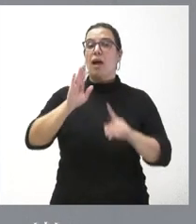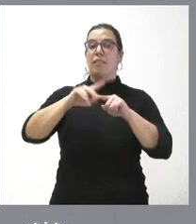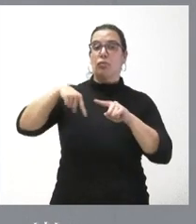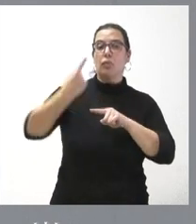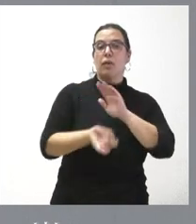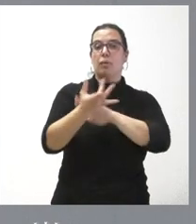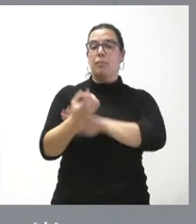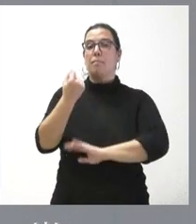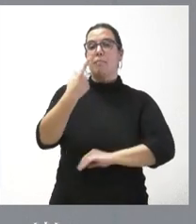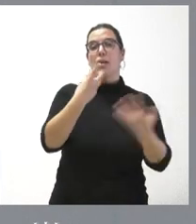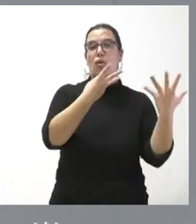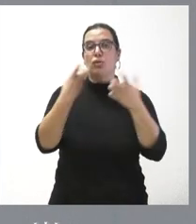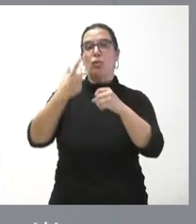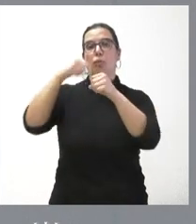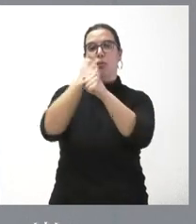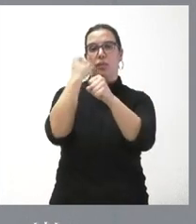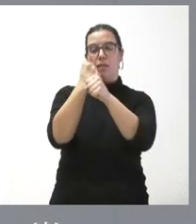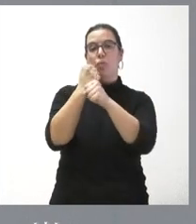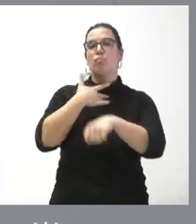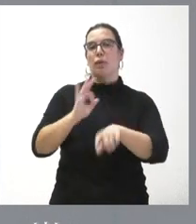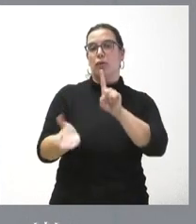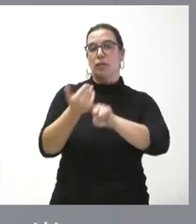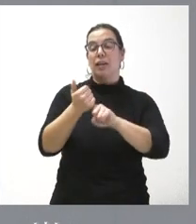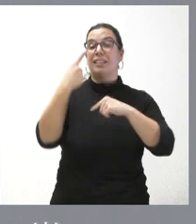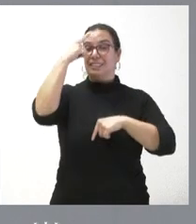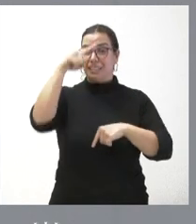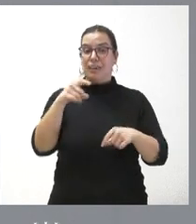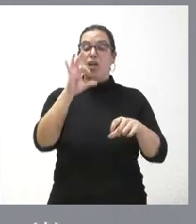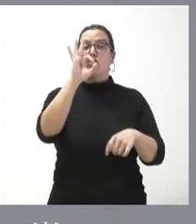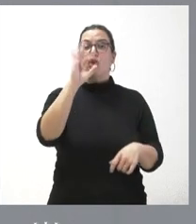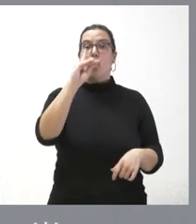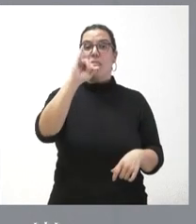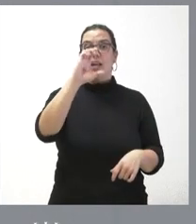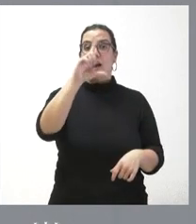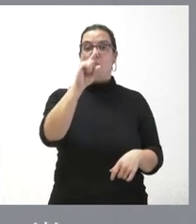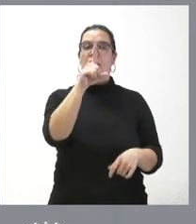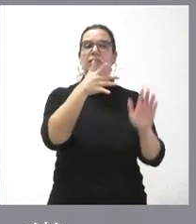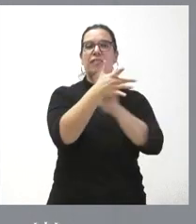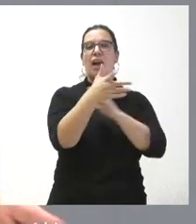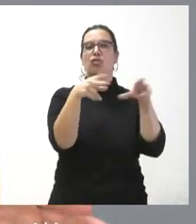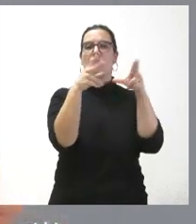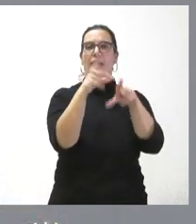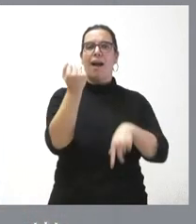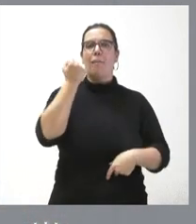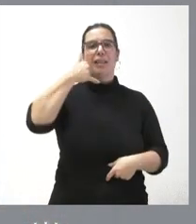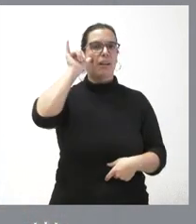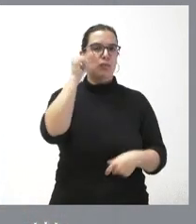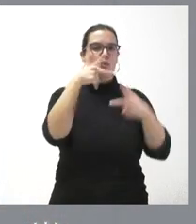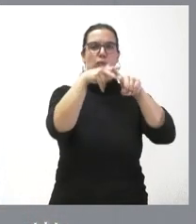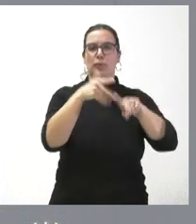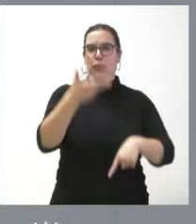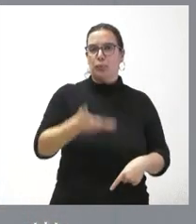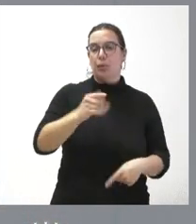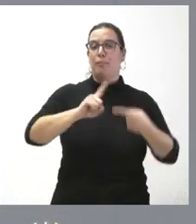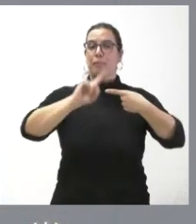casi 1.800 puestos de trabajo. Saben ustedes que Sodical actúa como sociedad de capital riesgo a través de dos instrumentos esenciales. Por un lado, los